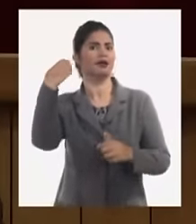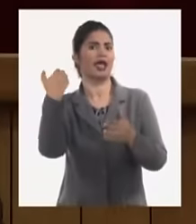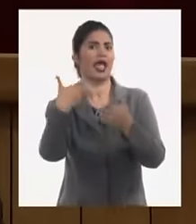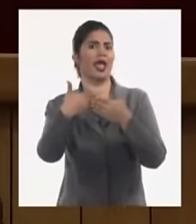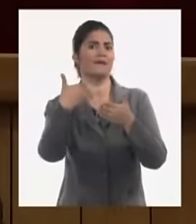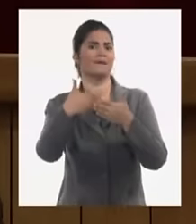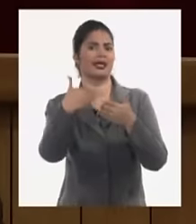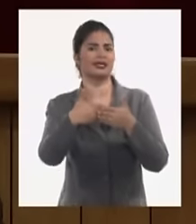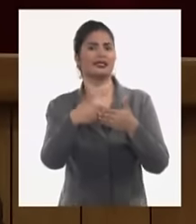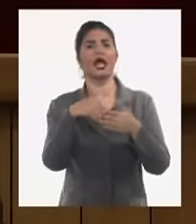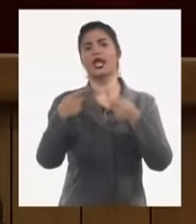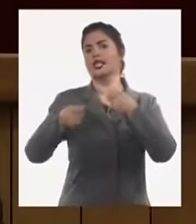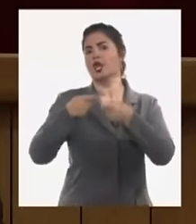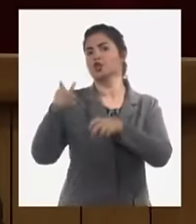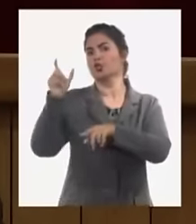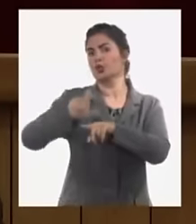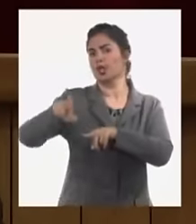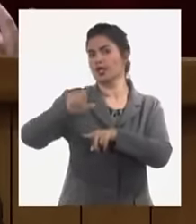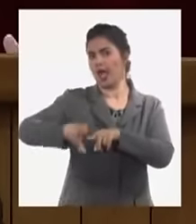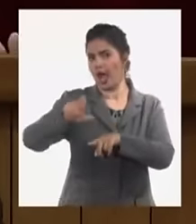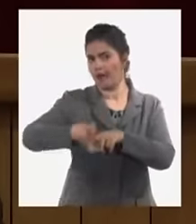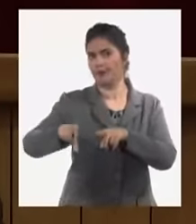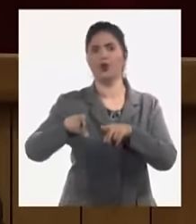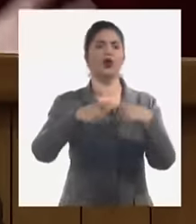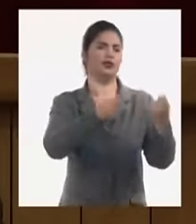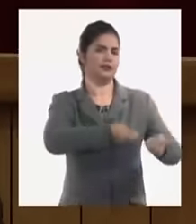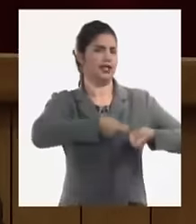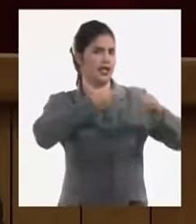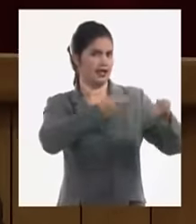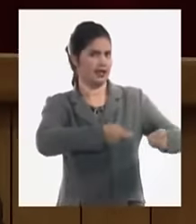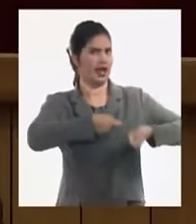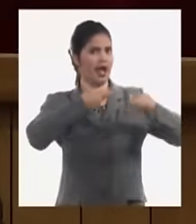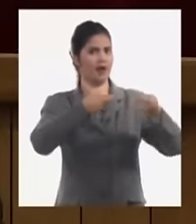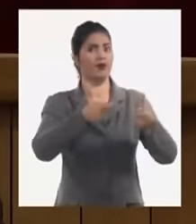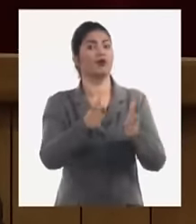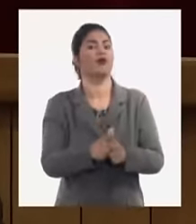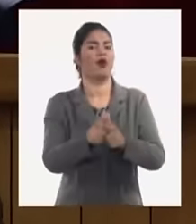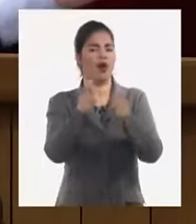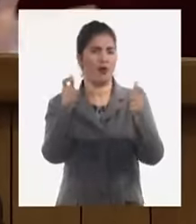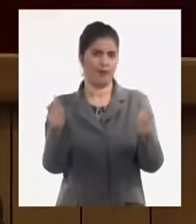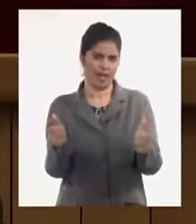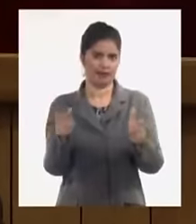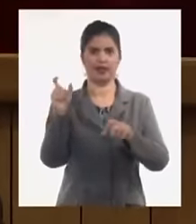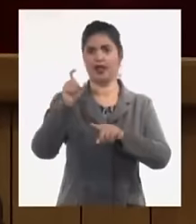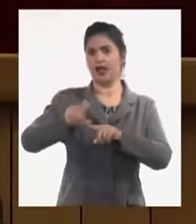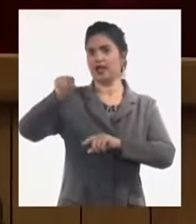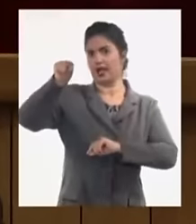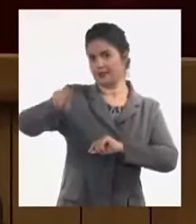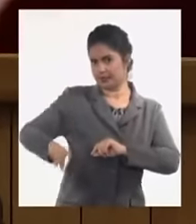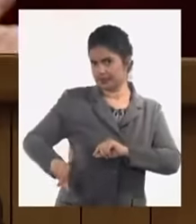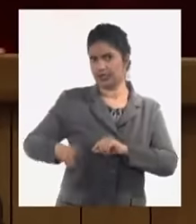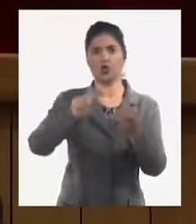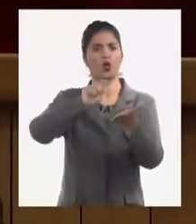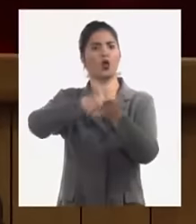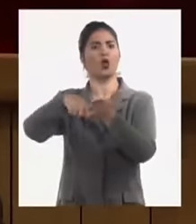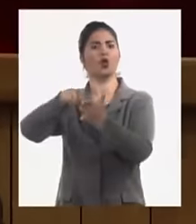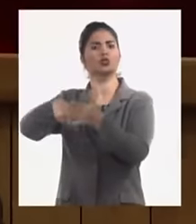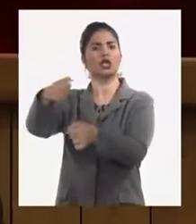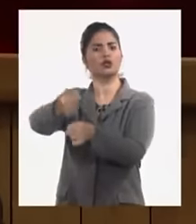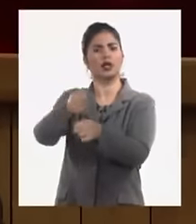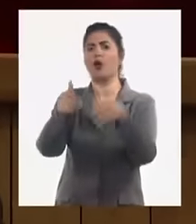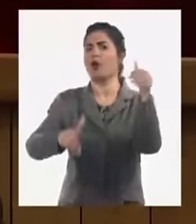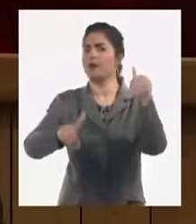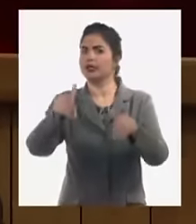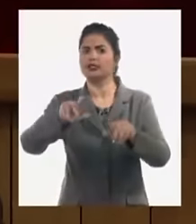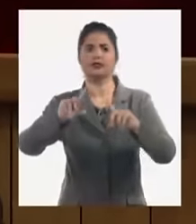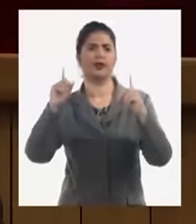cooperativas es la forma de gestión que más se acerca al concepto socialista participan todos se benefician